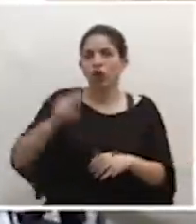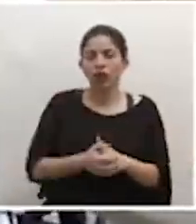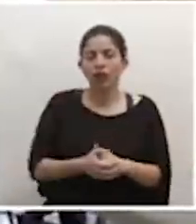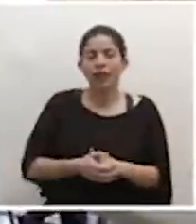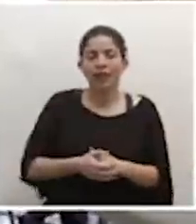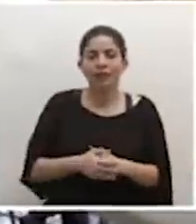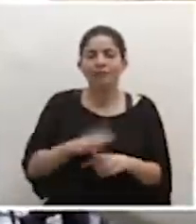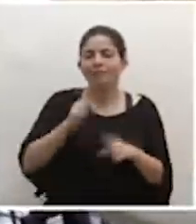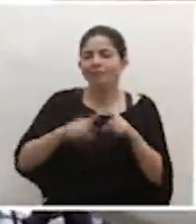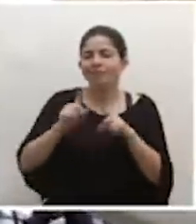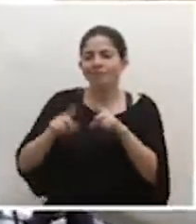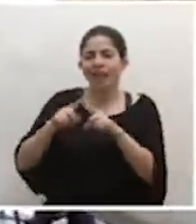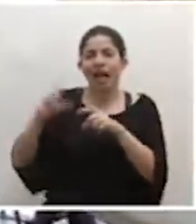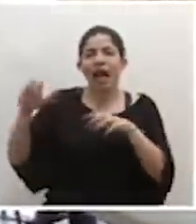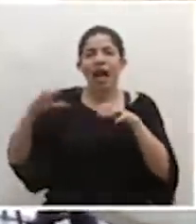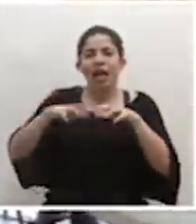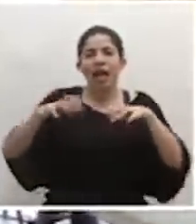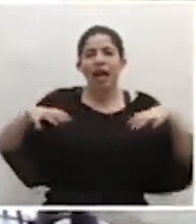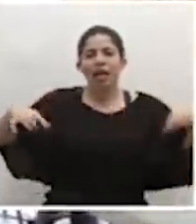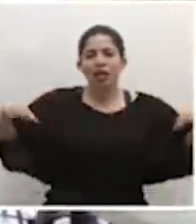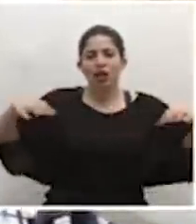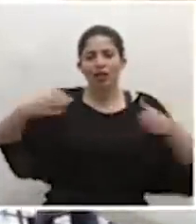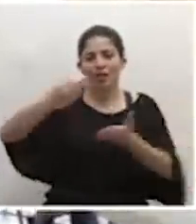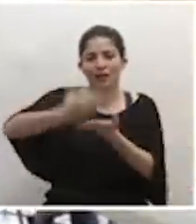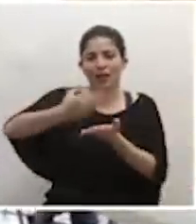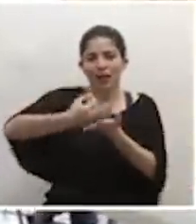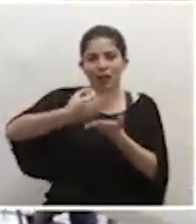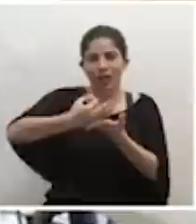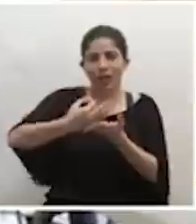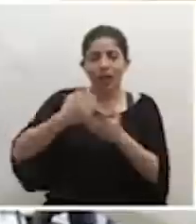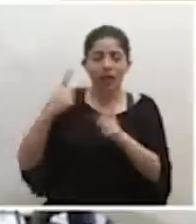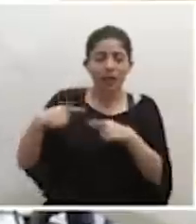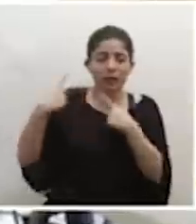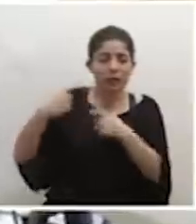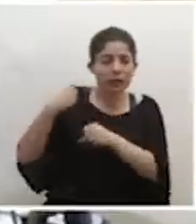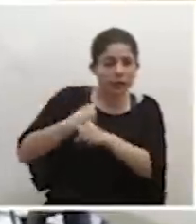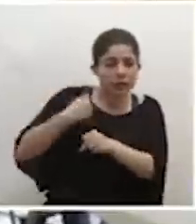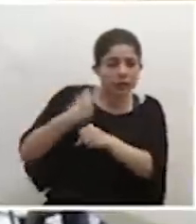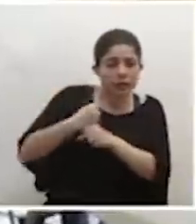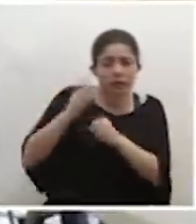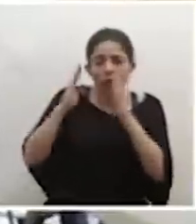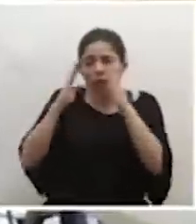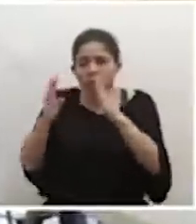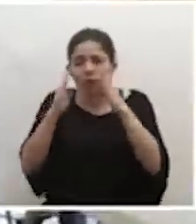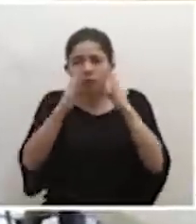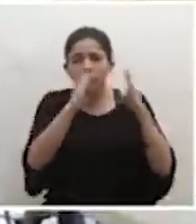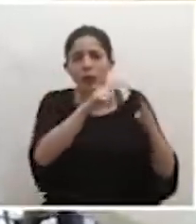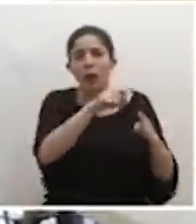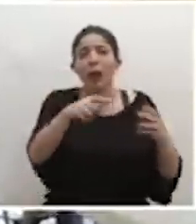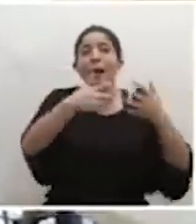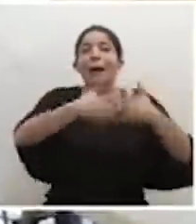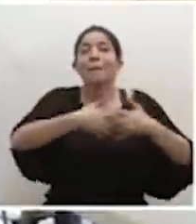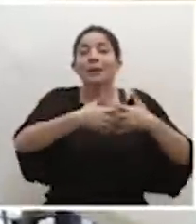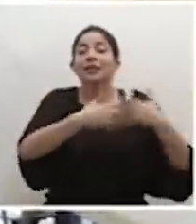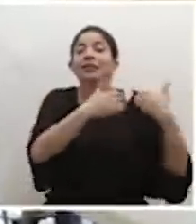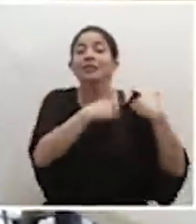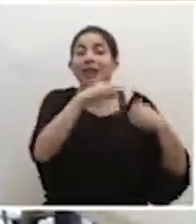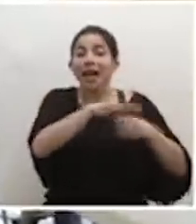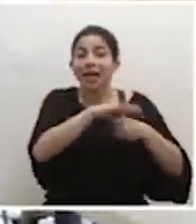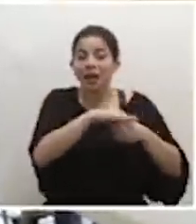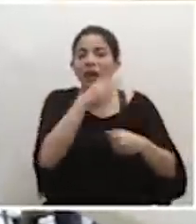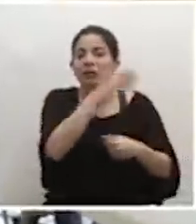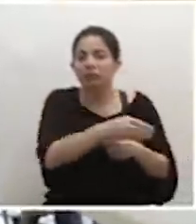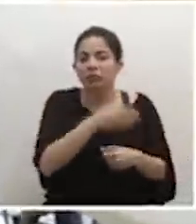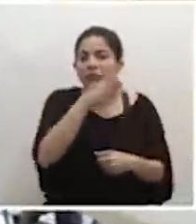todos los cantones fronterizos con el abordaje que hemos venido realizando a las empresas que se dedican a la actividad agrícola. Es así